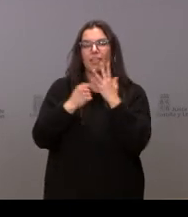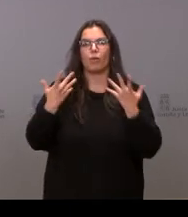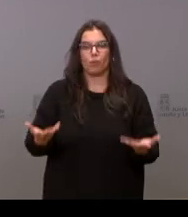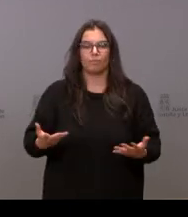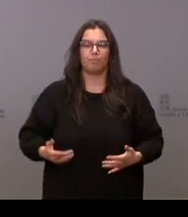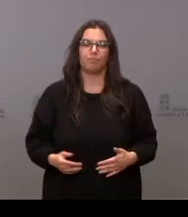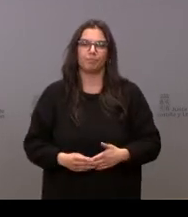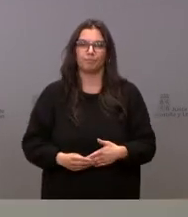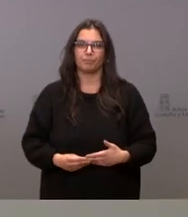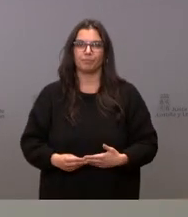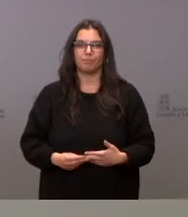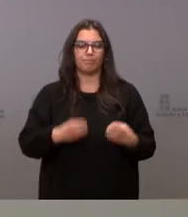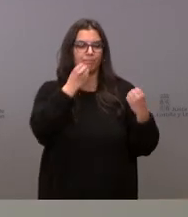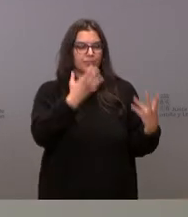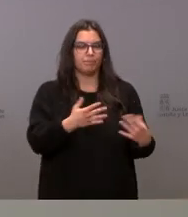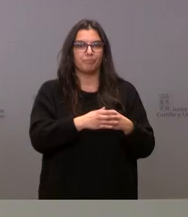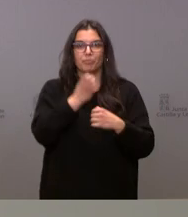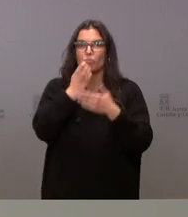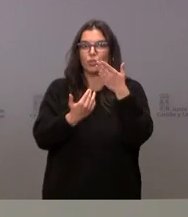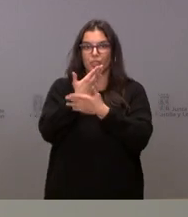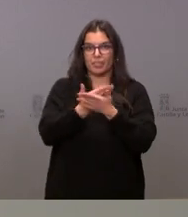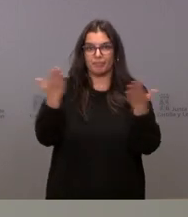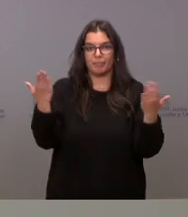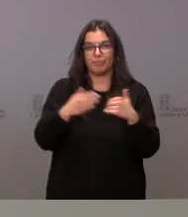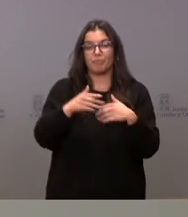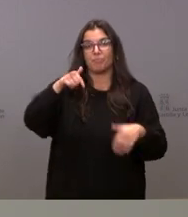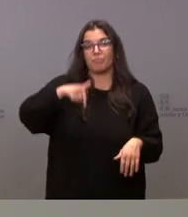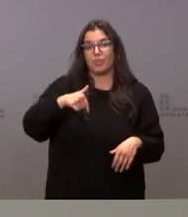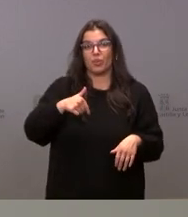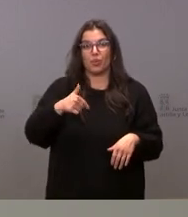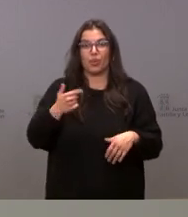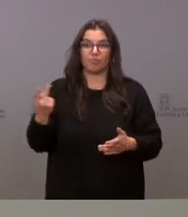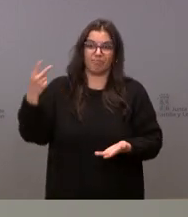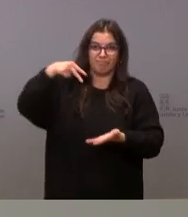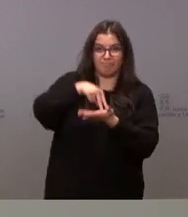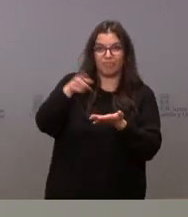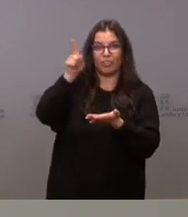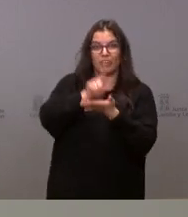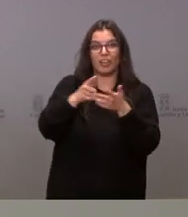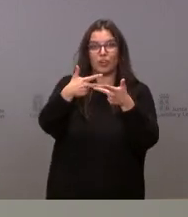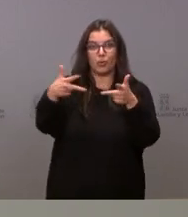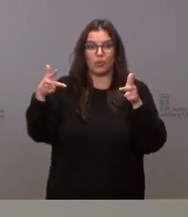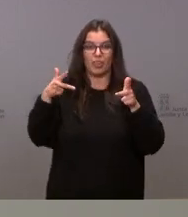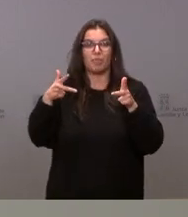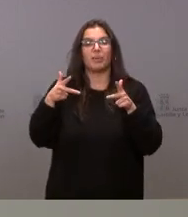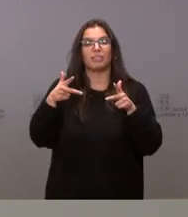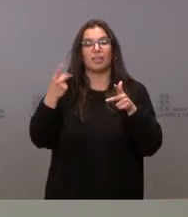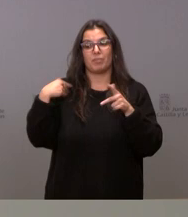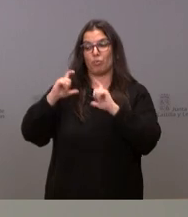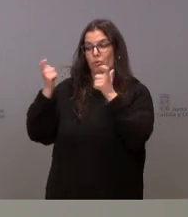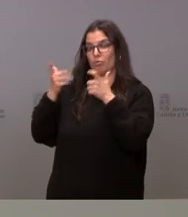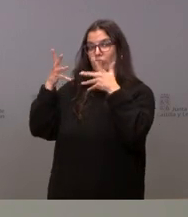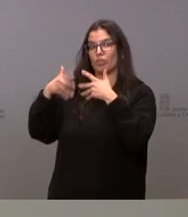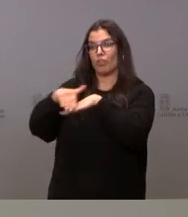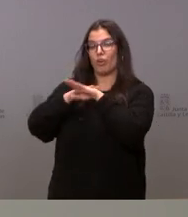en este momento. Muy bien. Buenos días a todos. Bueno, hoy vuelvo a las ruedas de prensa posteriores al Consejo de Gobierno dada